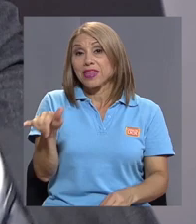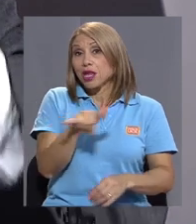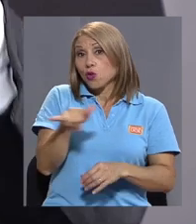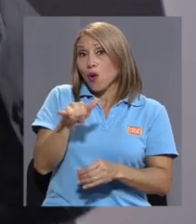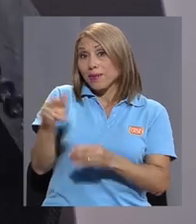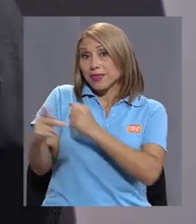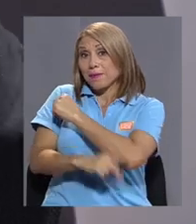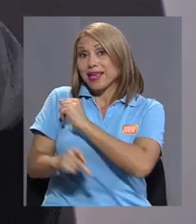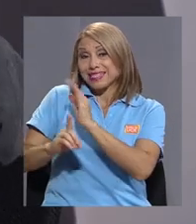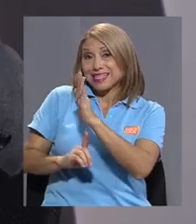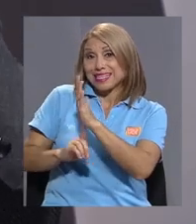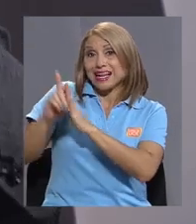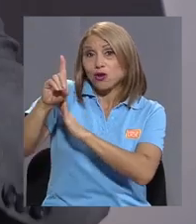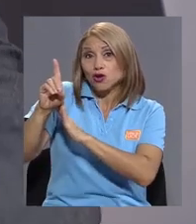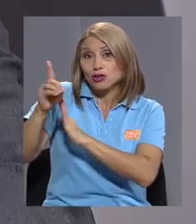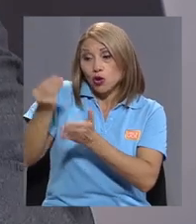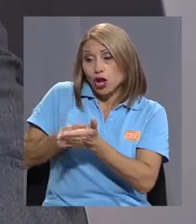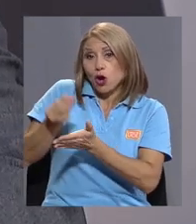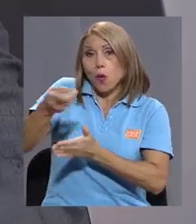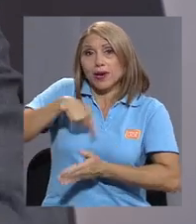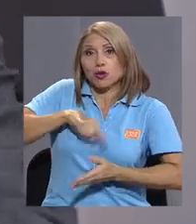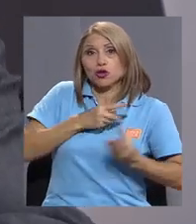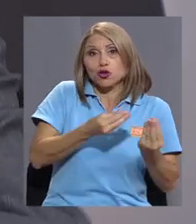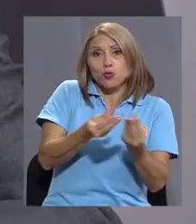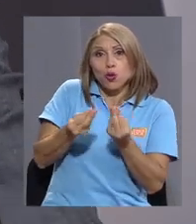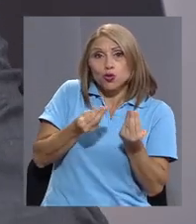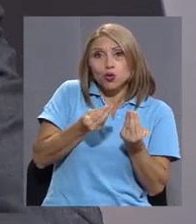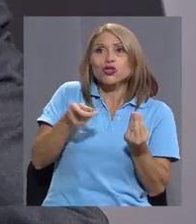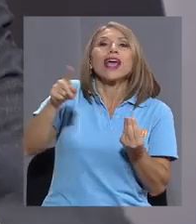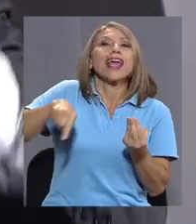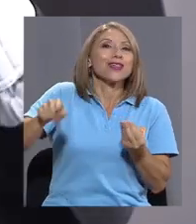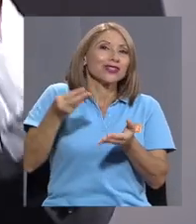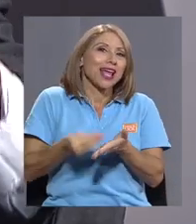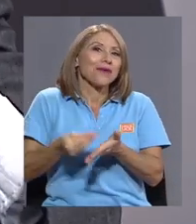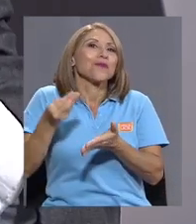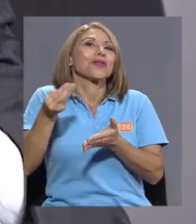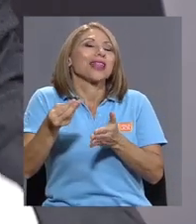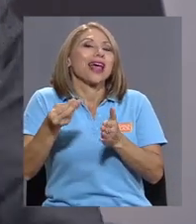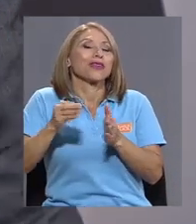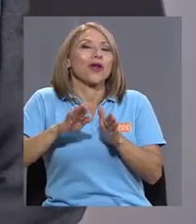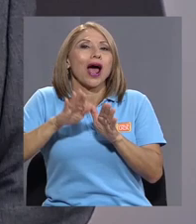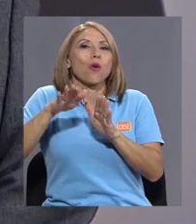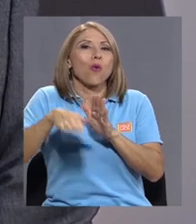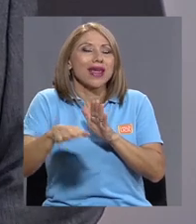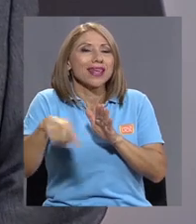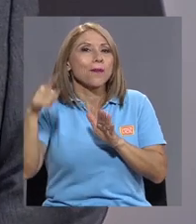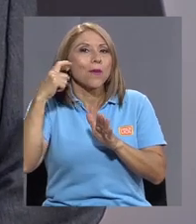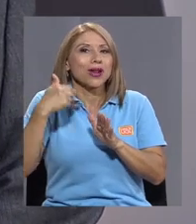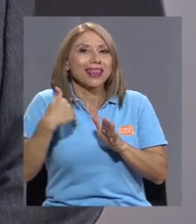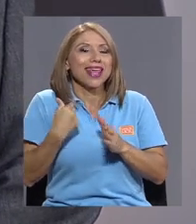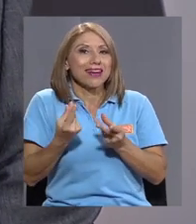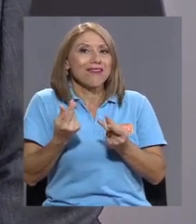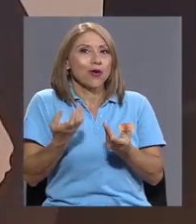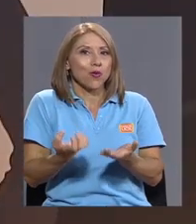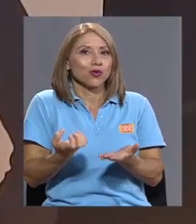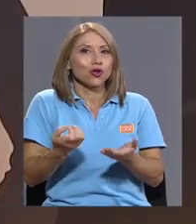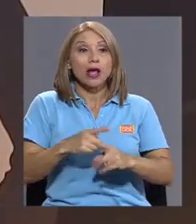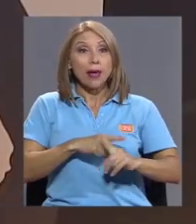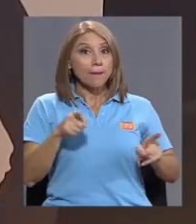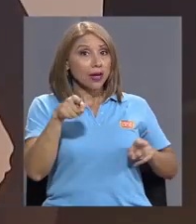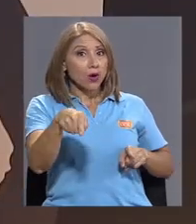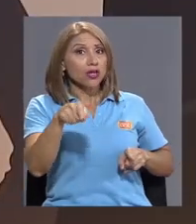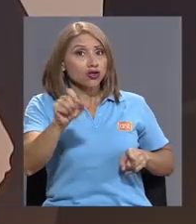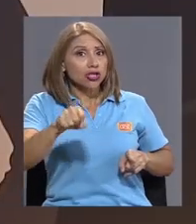productos, ellos están, de alguna manera, importando la huella, porque tienen los recursos suficientes para comprar eso. Pero ahí sí se están beneficiando, se están